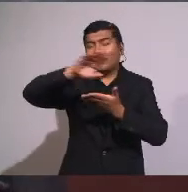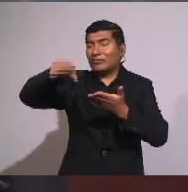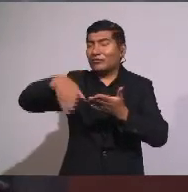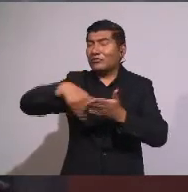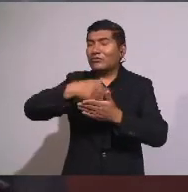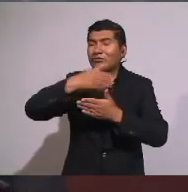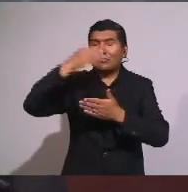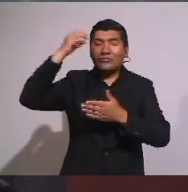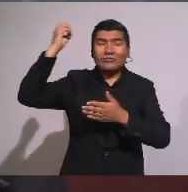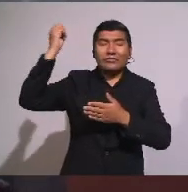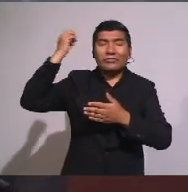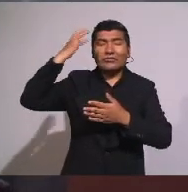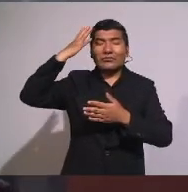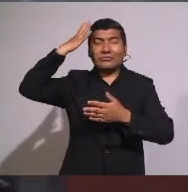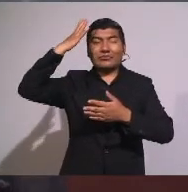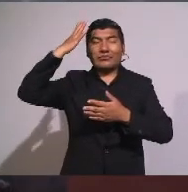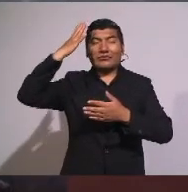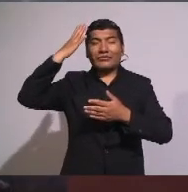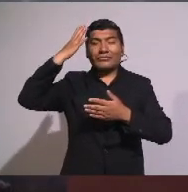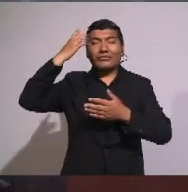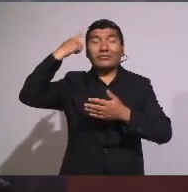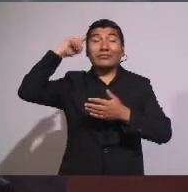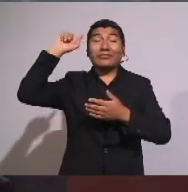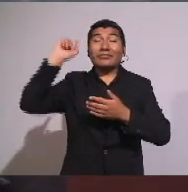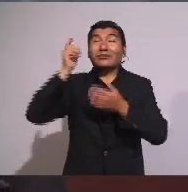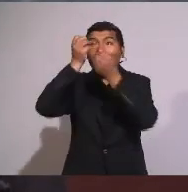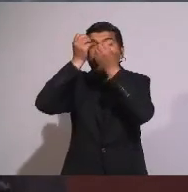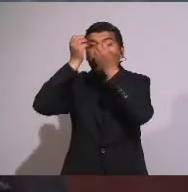Para cumplir Con lo que nos manda